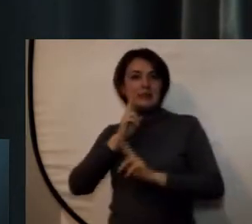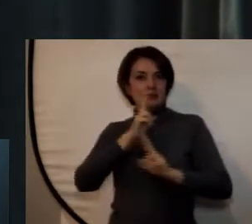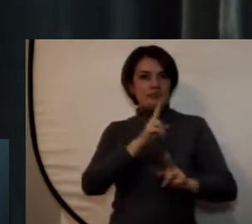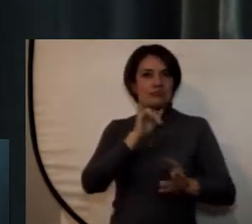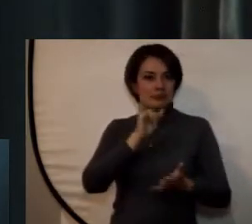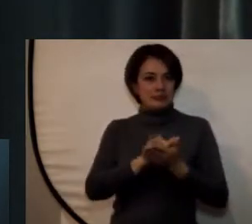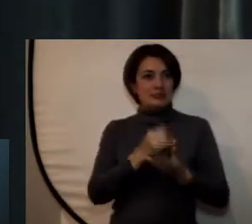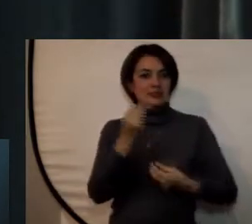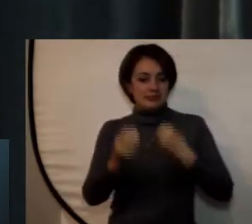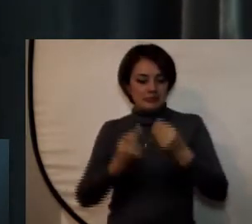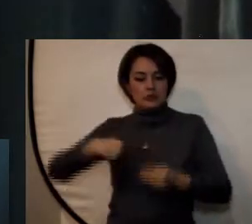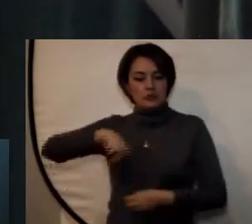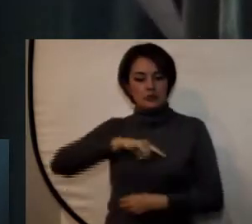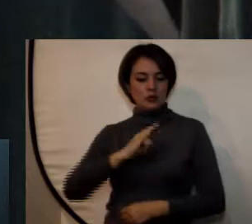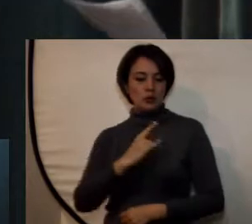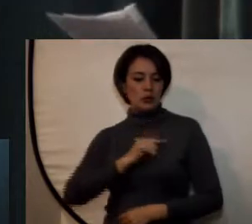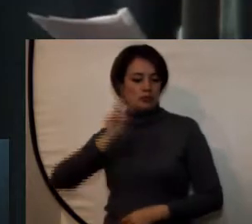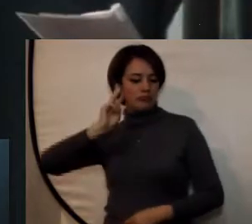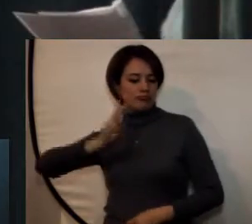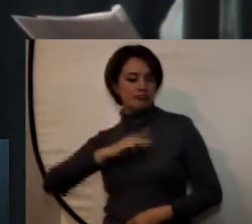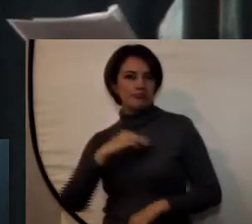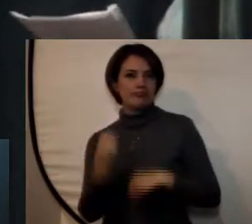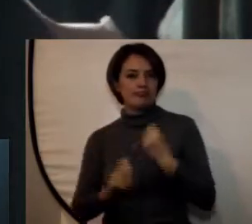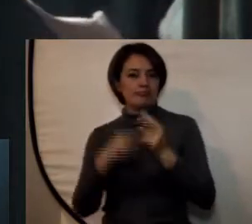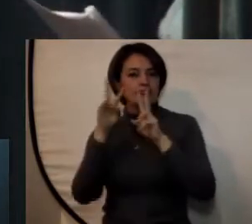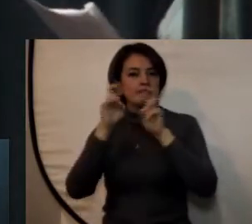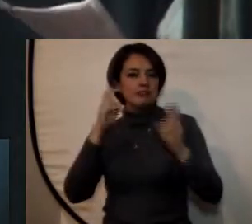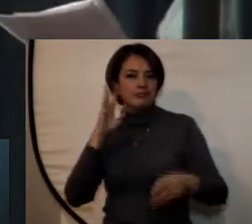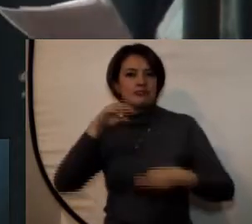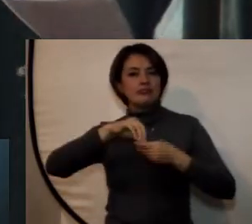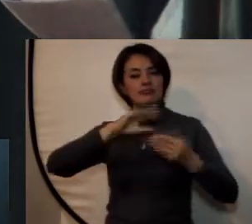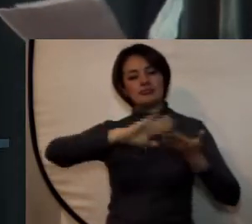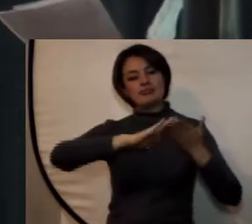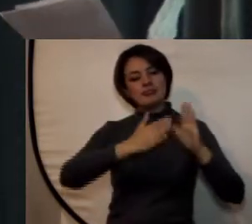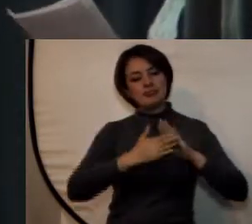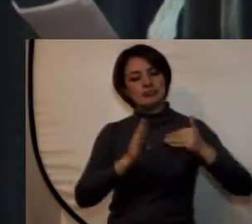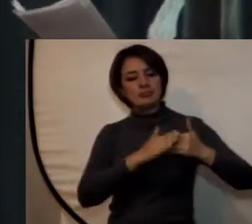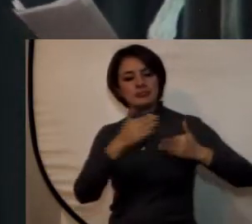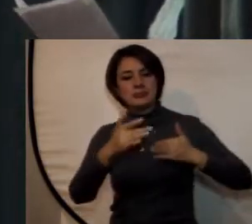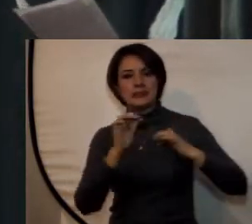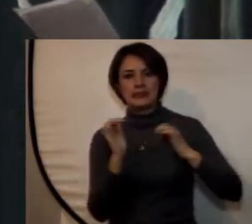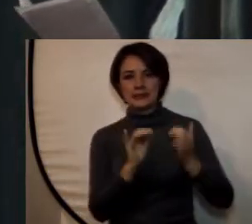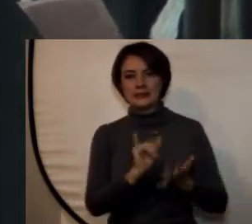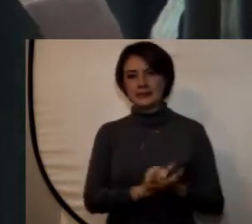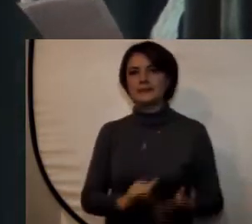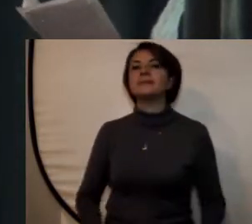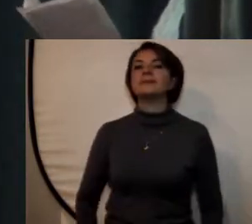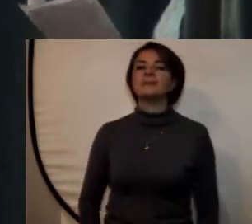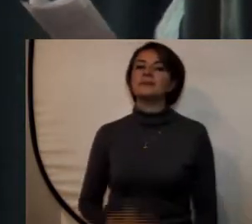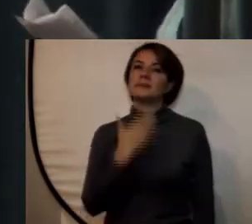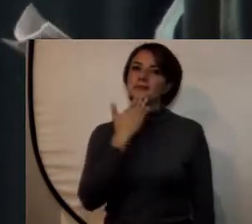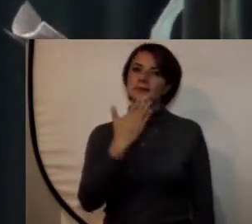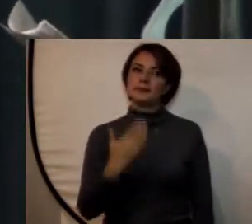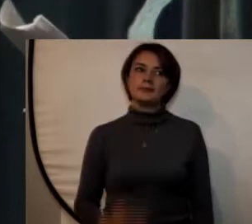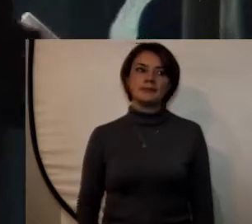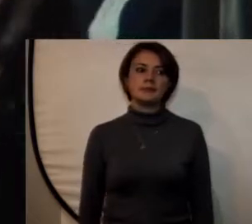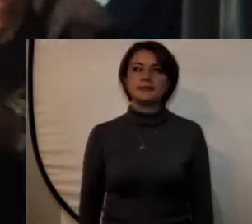relación a lo que está haciendo la universidad en materia de paz y posconflicto muchas gracias